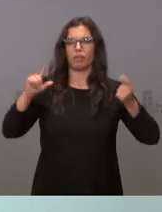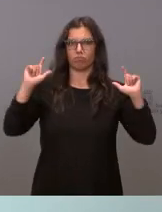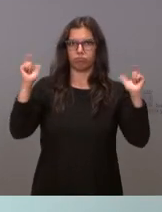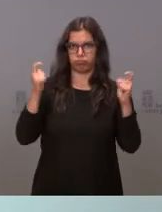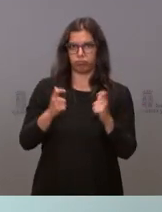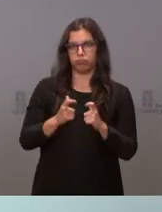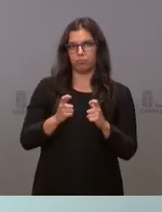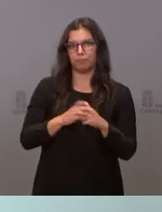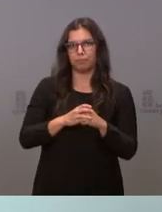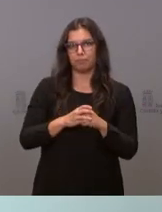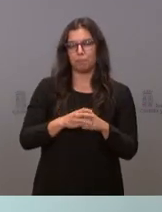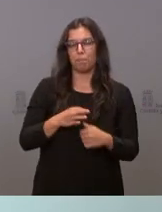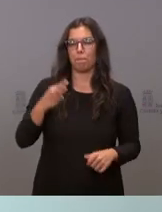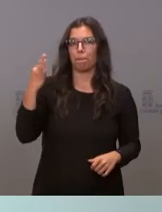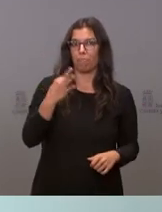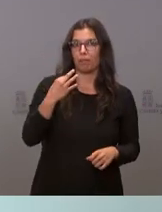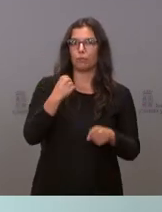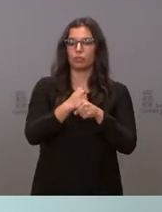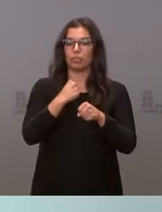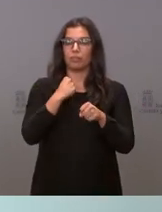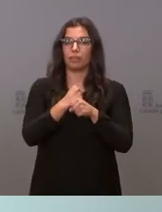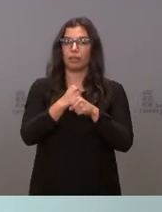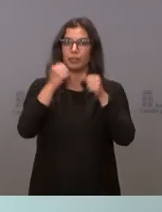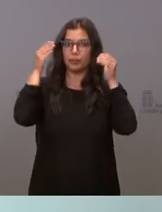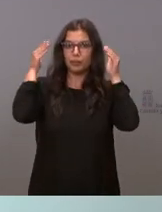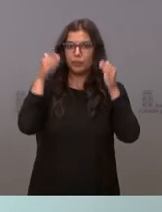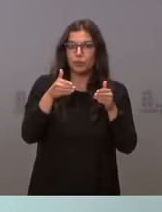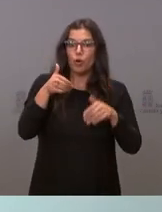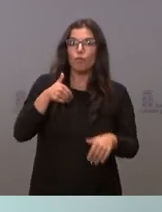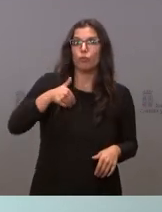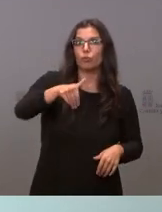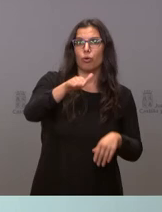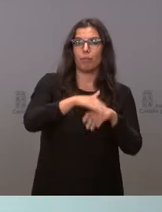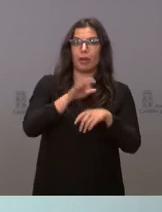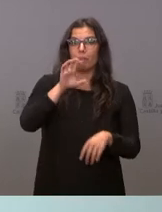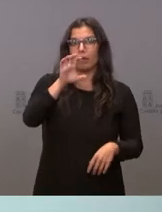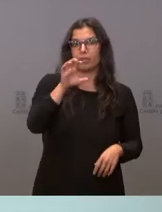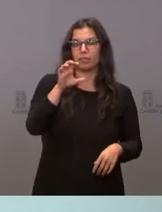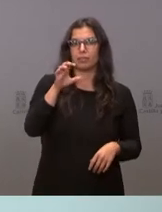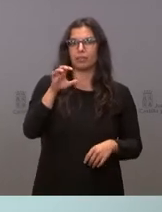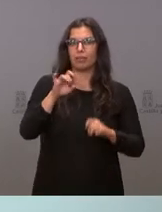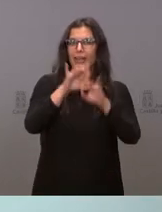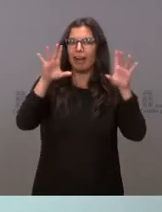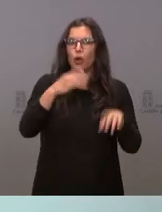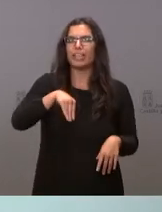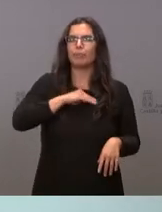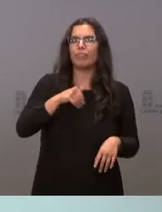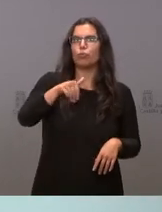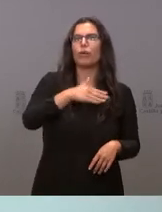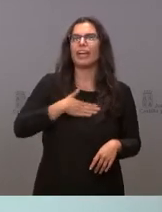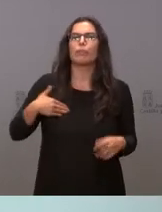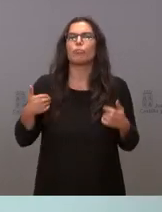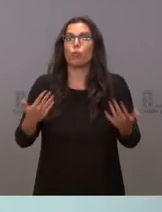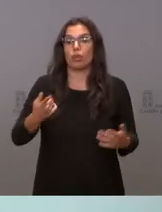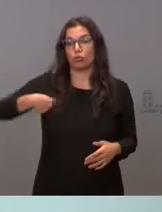tenemos que abordar el futuro de nuestro país queremos saber que España queremos y nosotros desde Castilla y